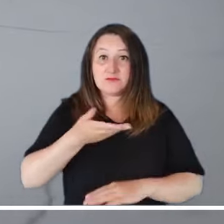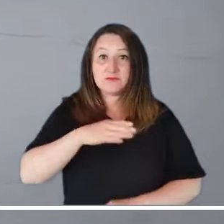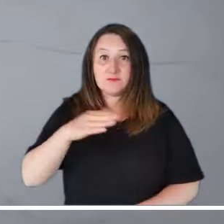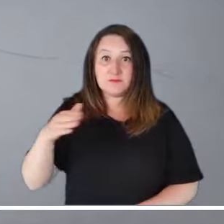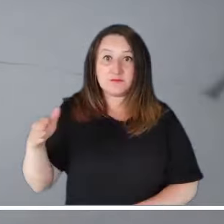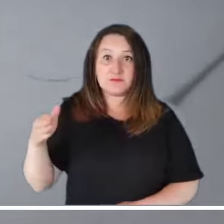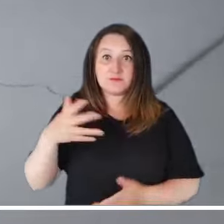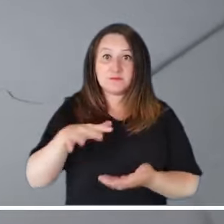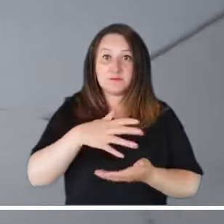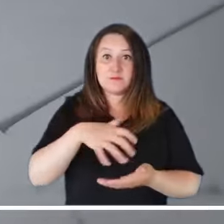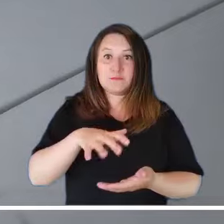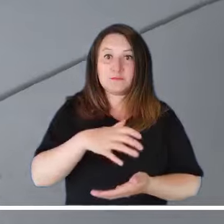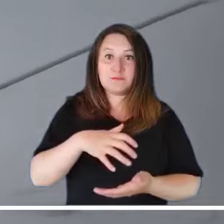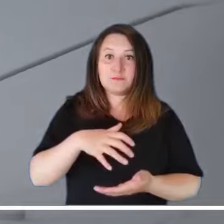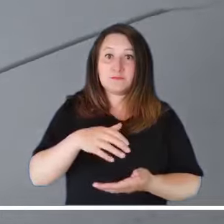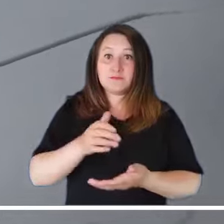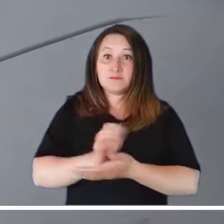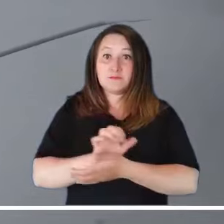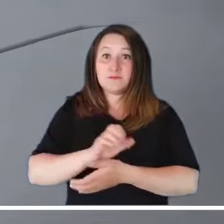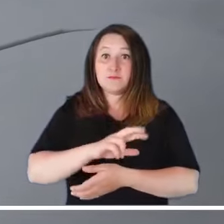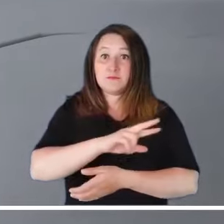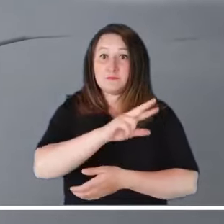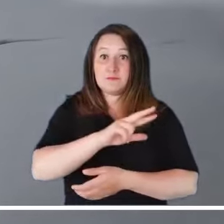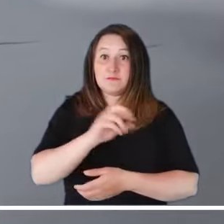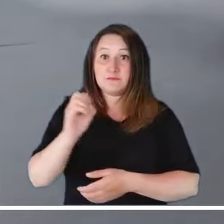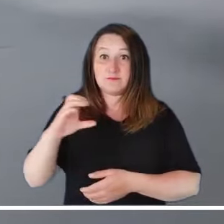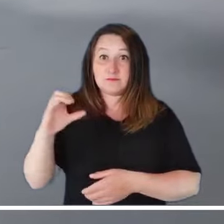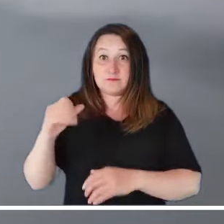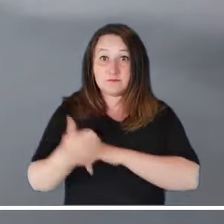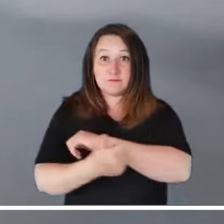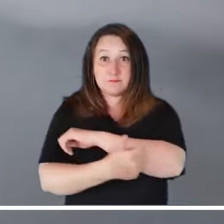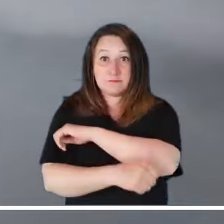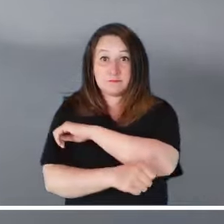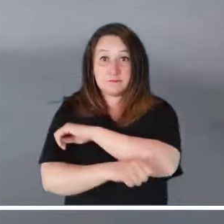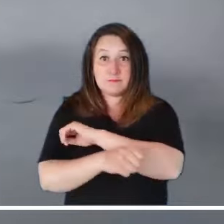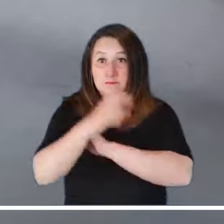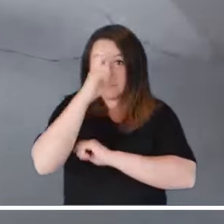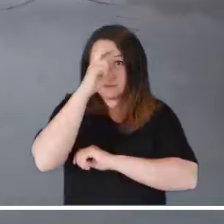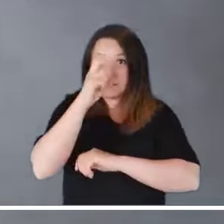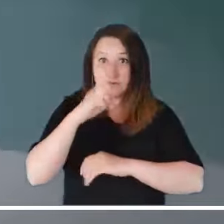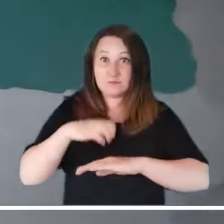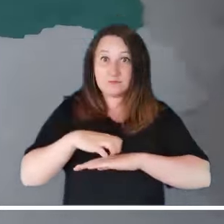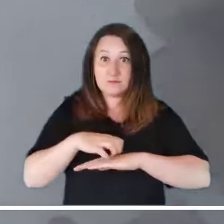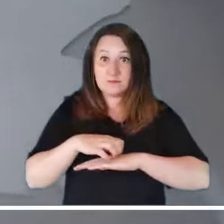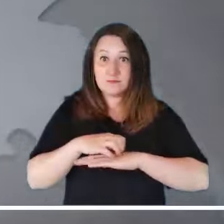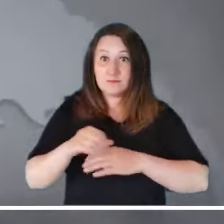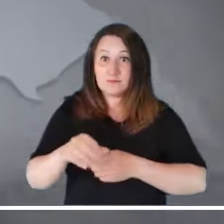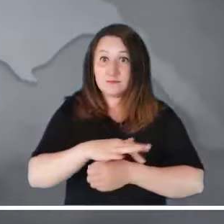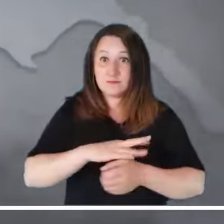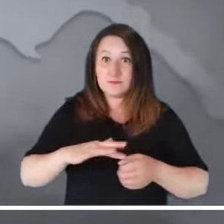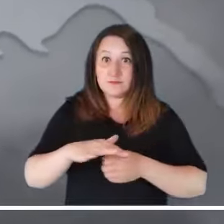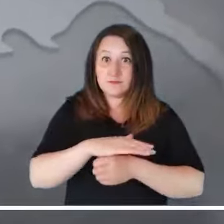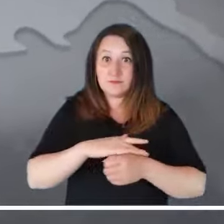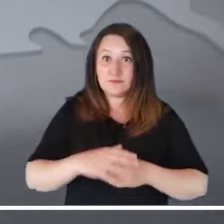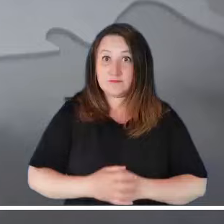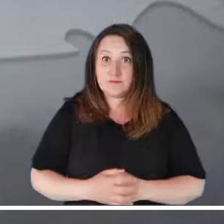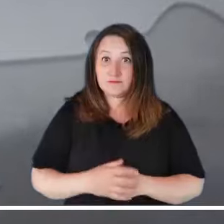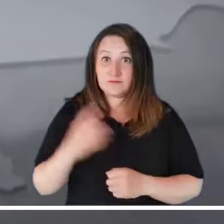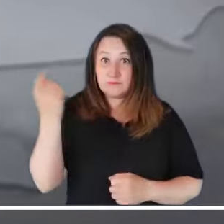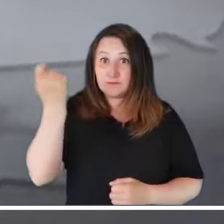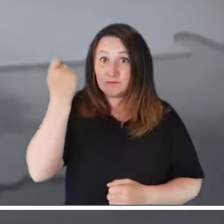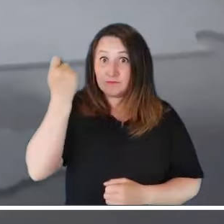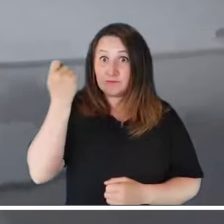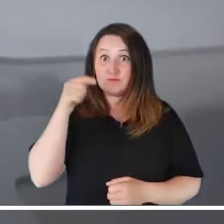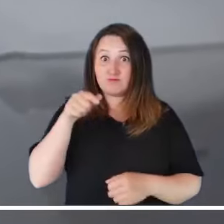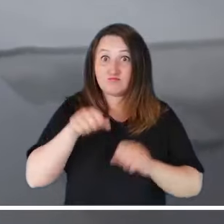se extiendan por amplios sectores de la región. El tiempo seco que venía reinando en la Orinoquía podría darle paso a